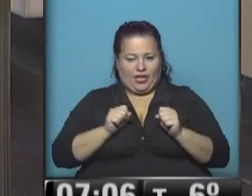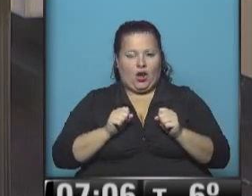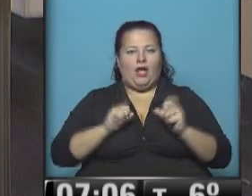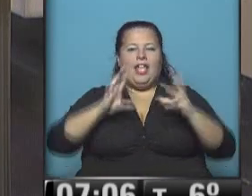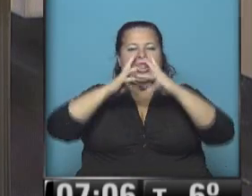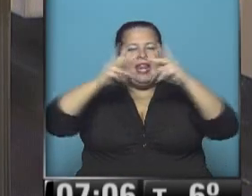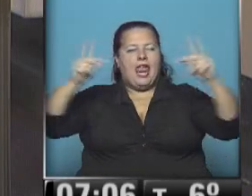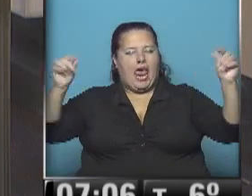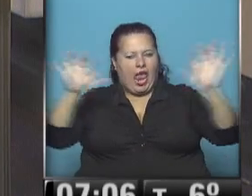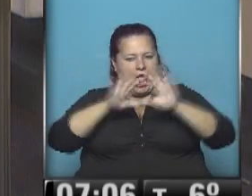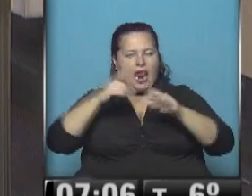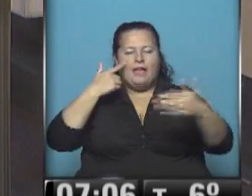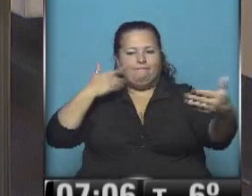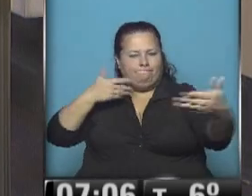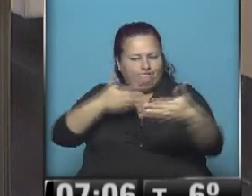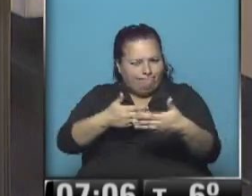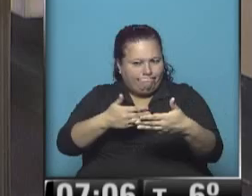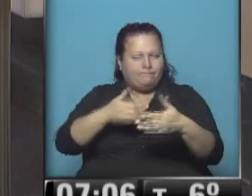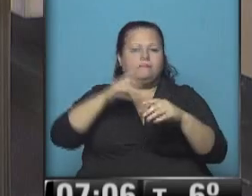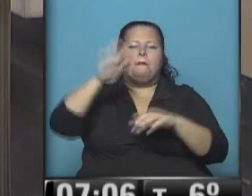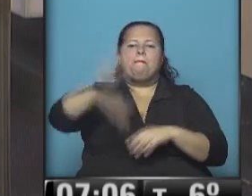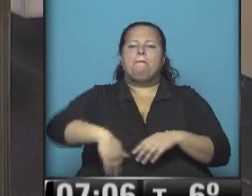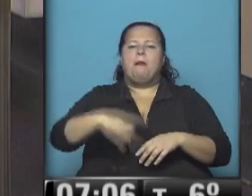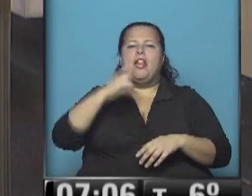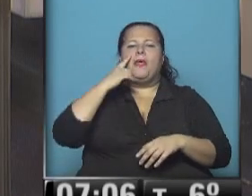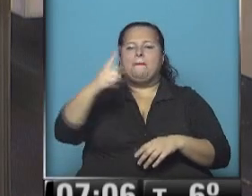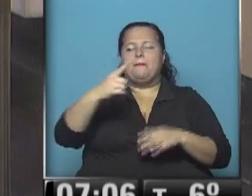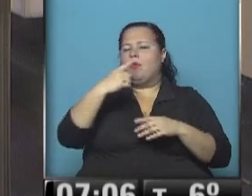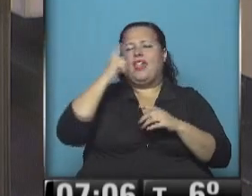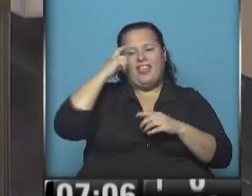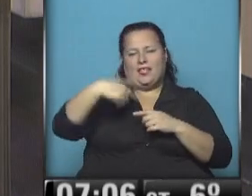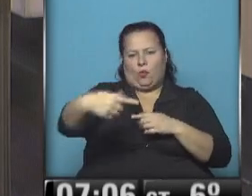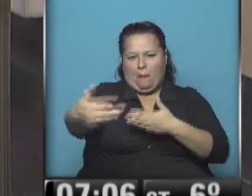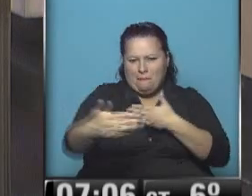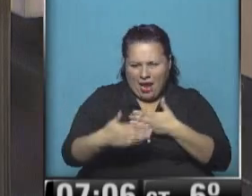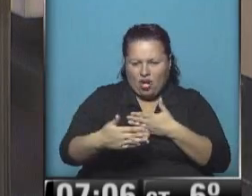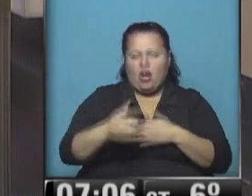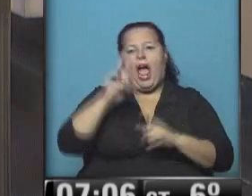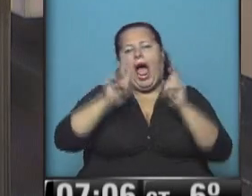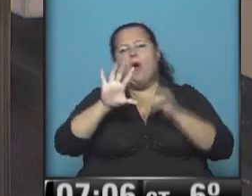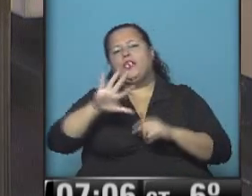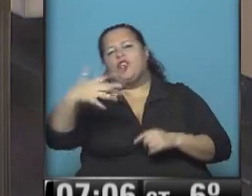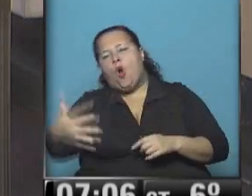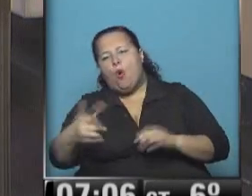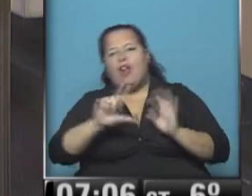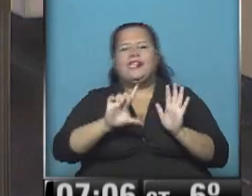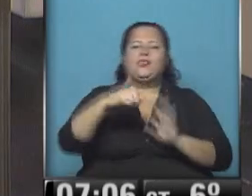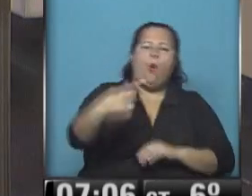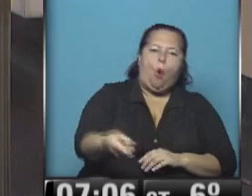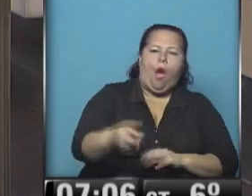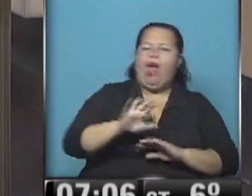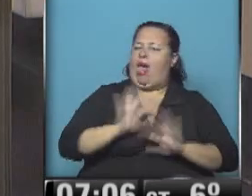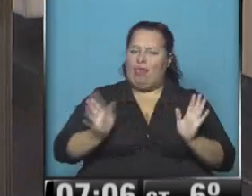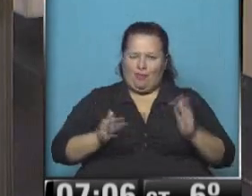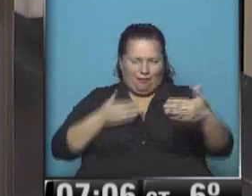bancos de niebla reduciendo la visibilidad a menos de 1.000 metros. Por zonas, 500, 700 metros y nada